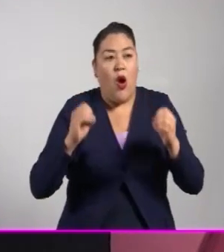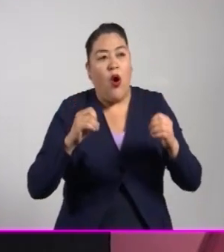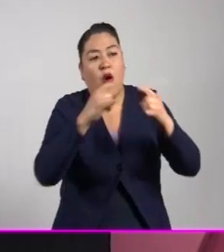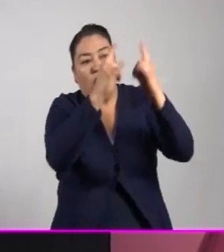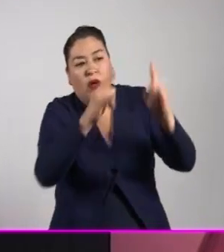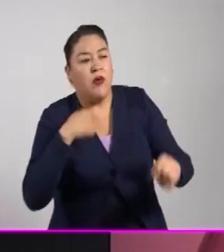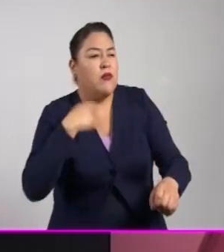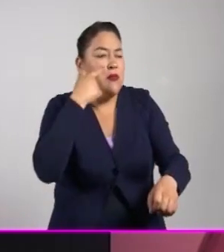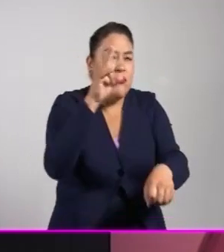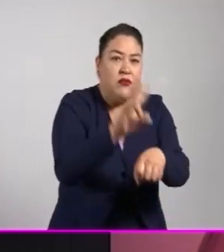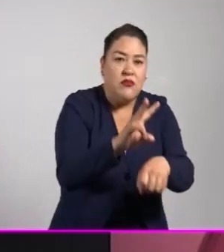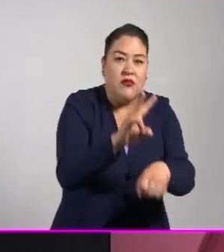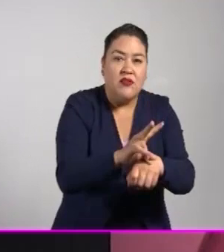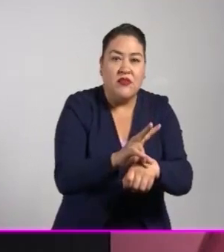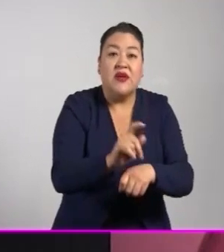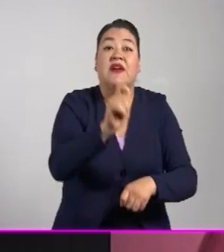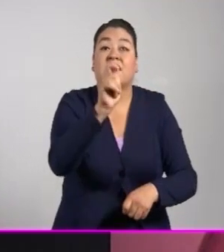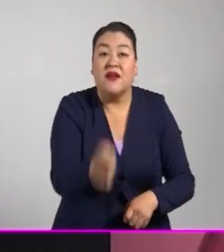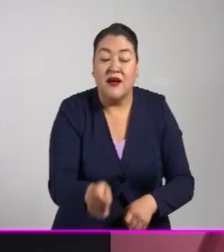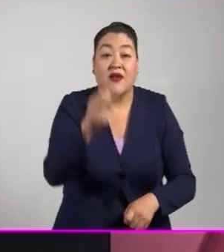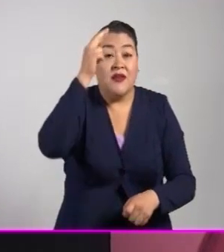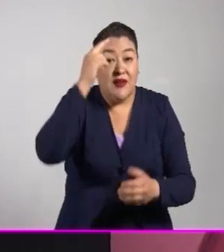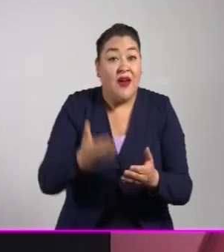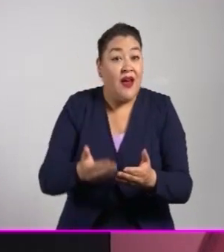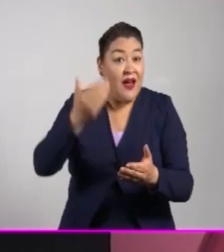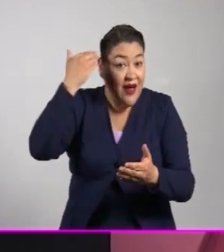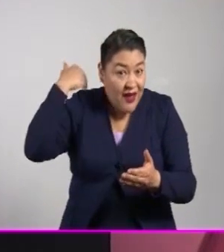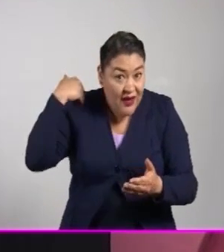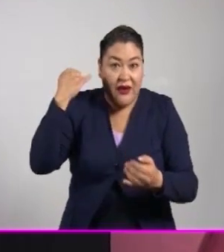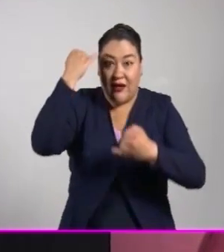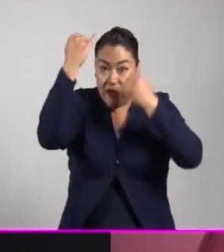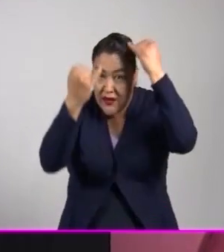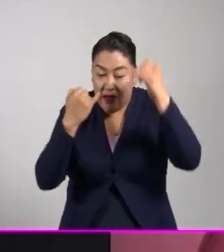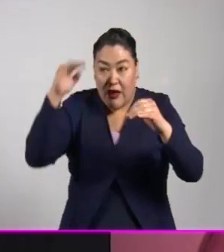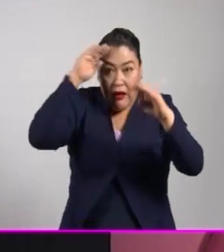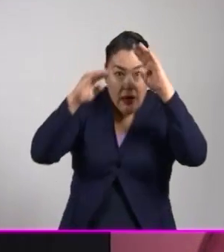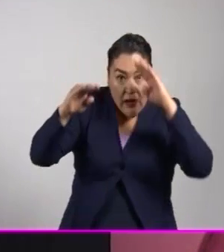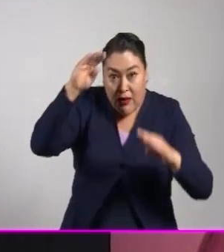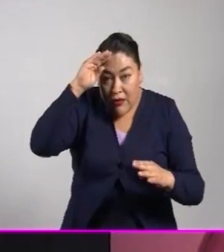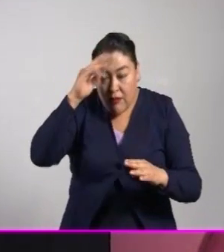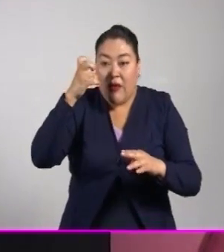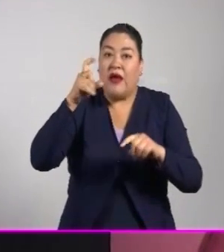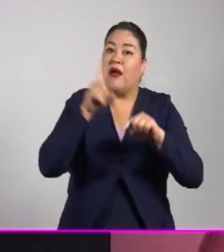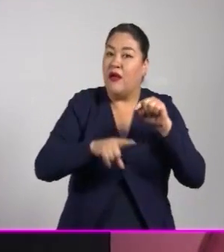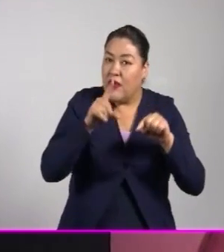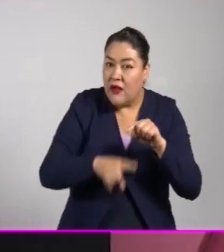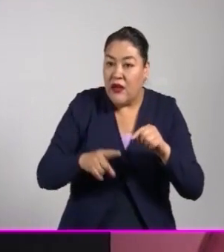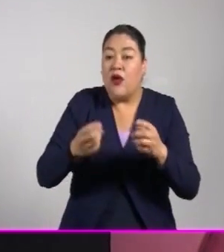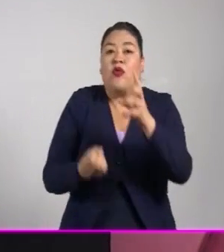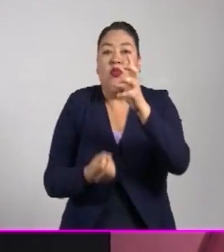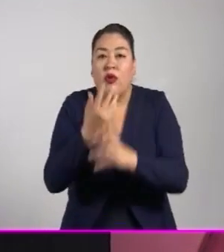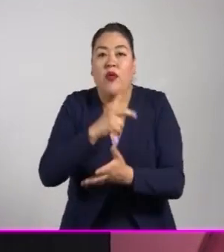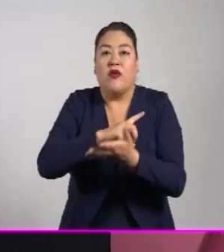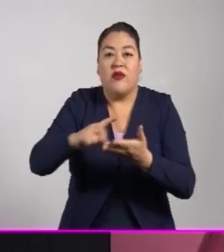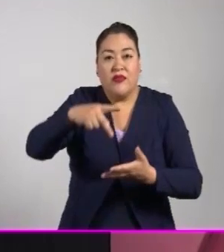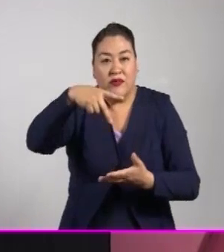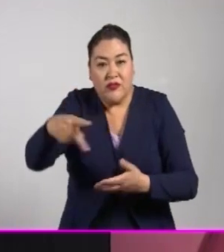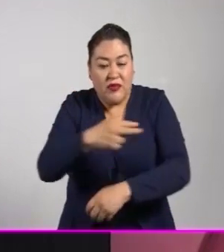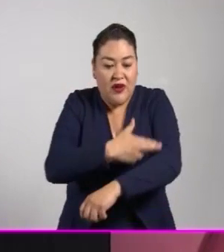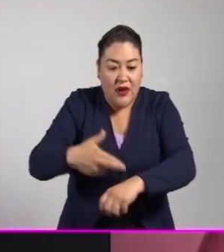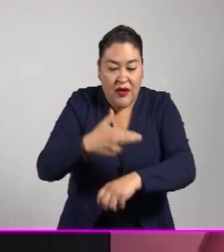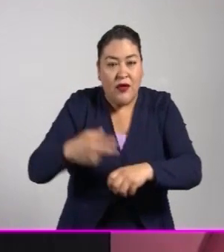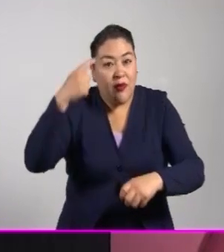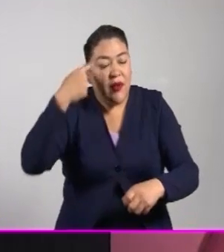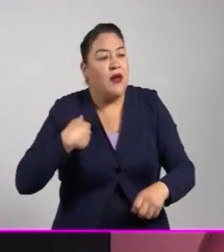Eso requiere desmantelar todas las barreras de representación, de ejercicio de derechos políticos y de acceso a mecanismos de